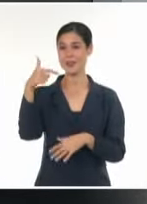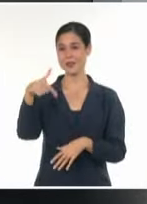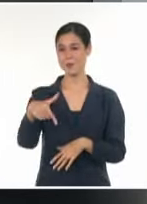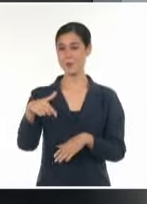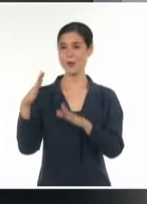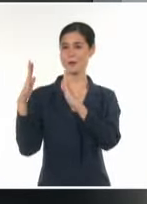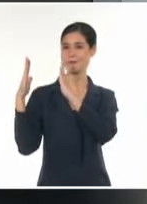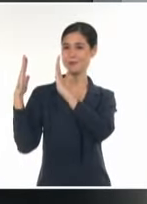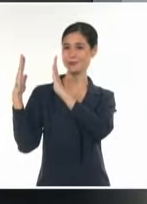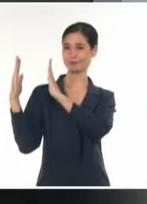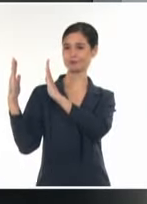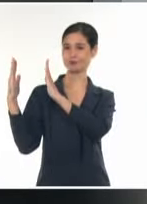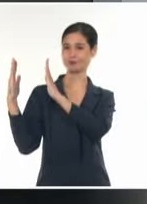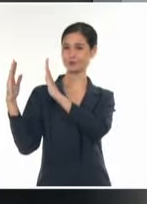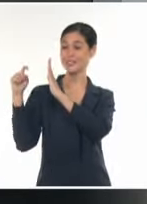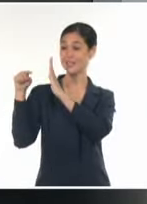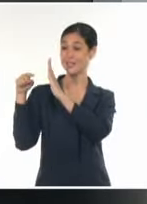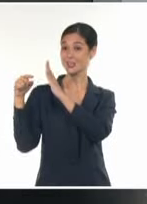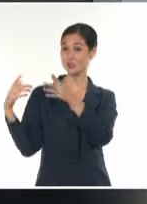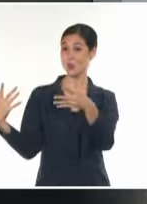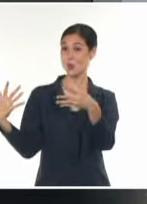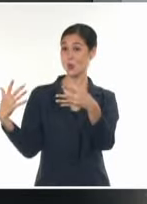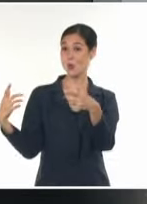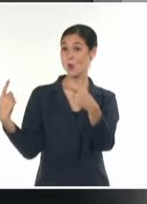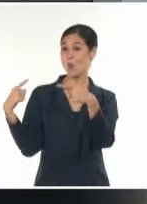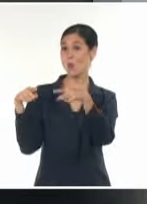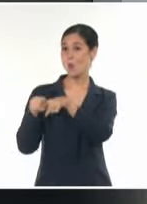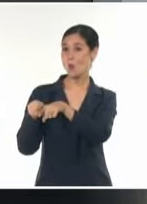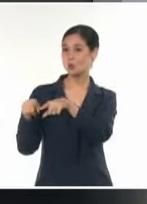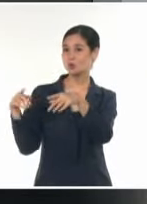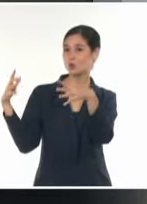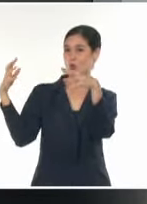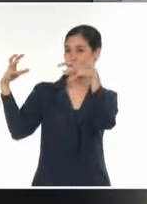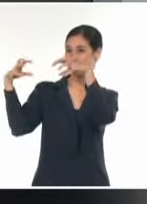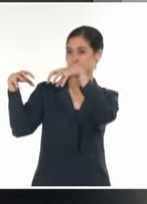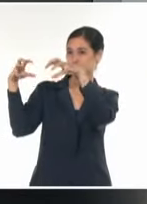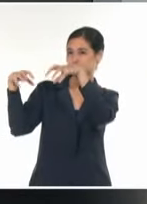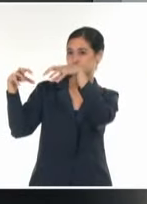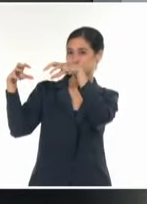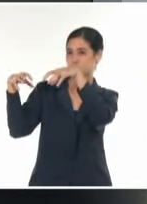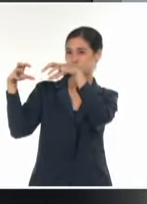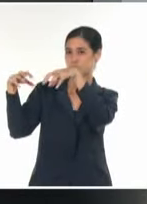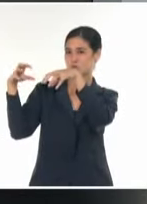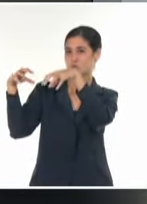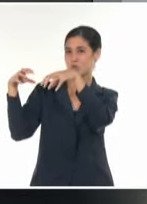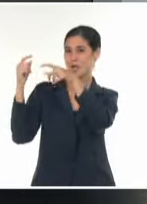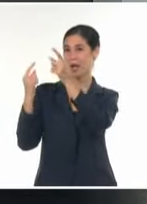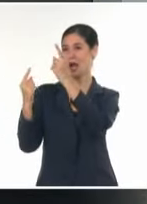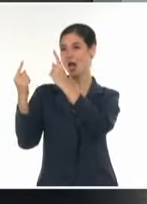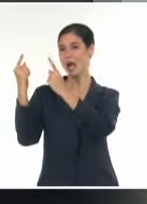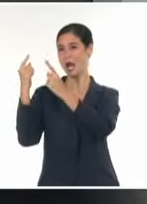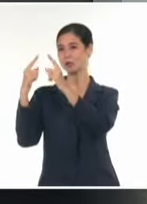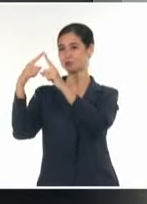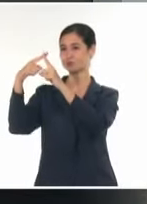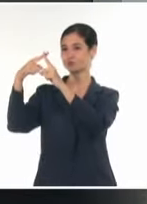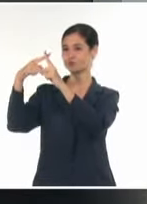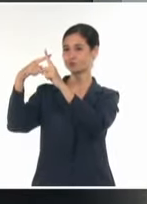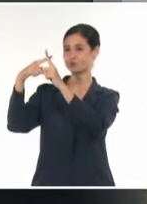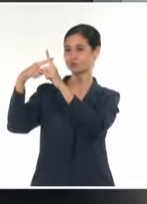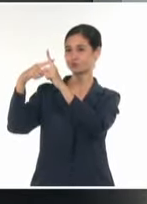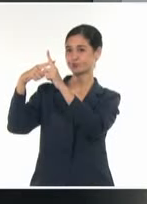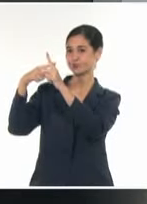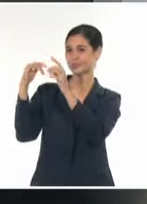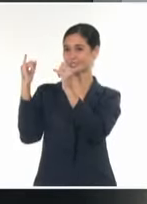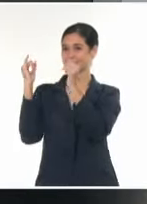acompañado de algunos chubascos y lluvias, solo tendremos un ligero descenso de las temperaturas a partir de la llegada del frente frío,